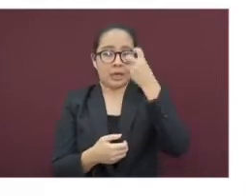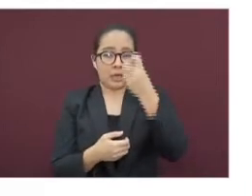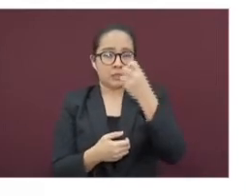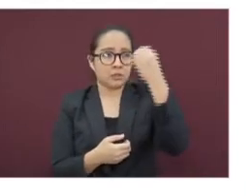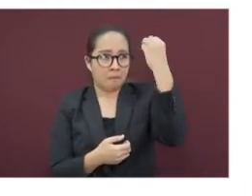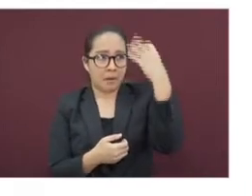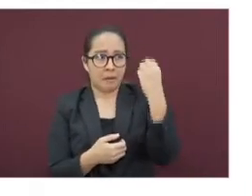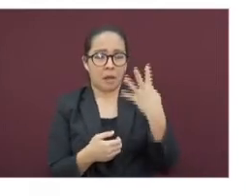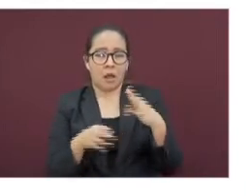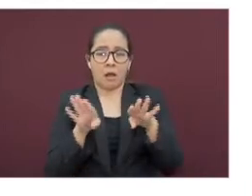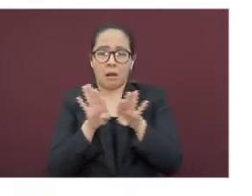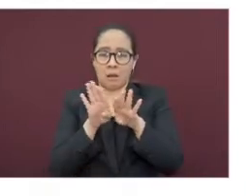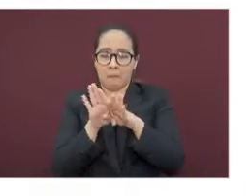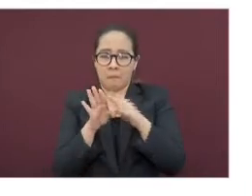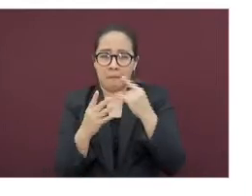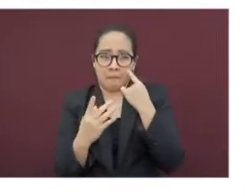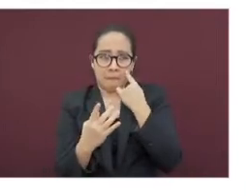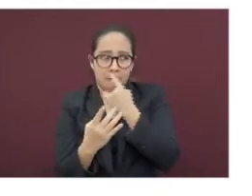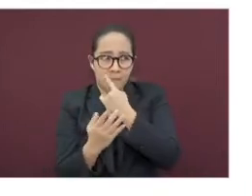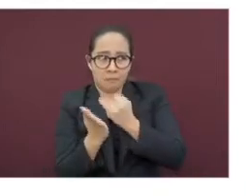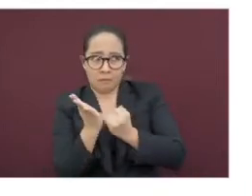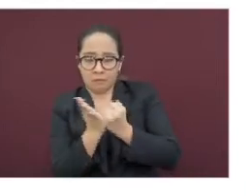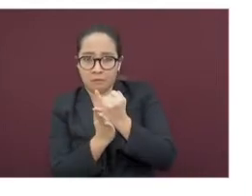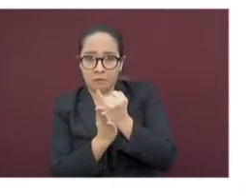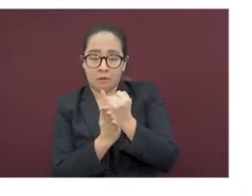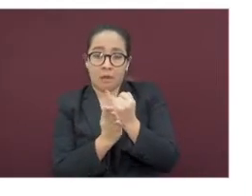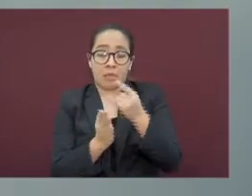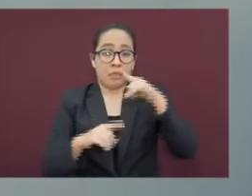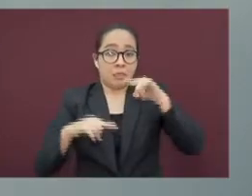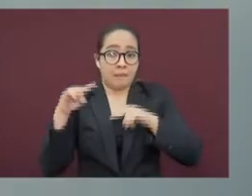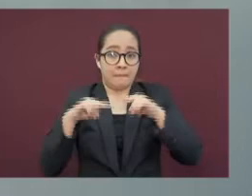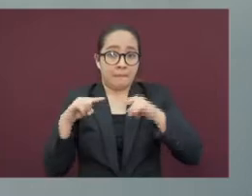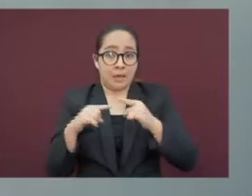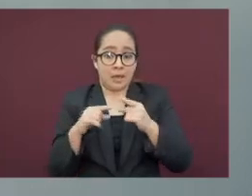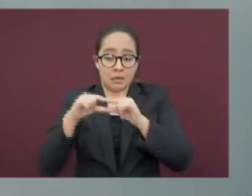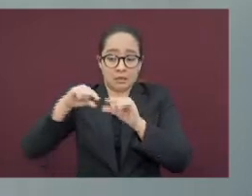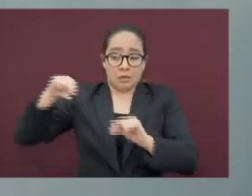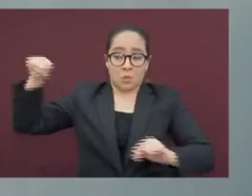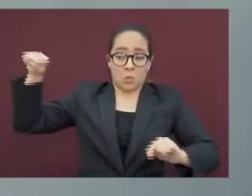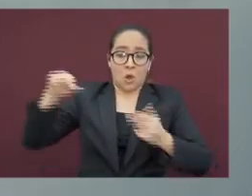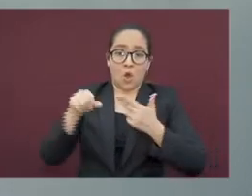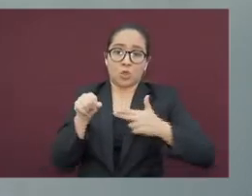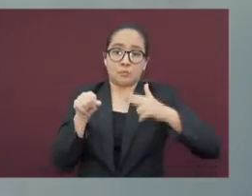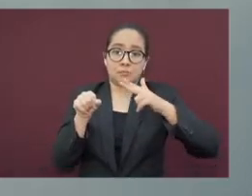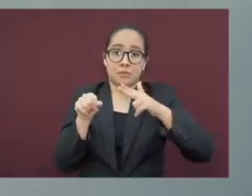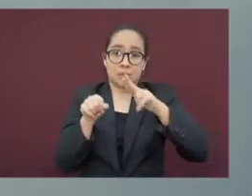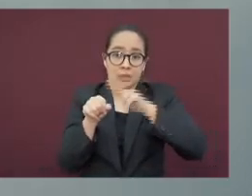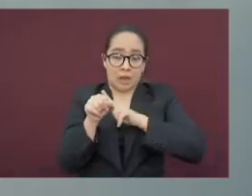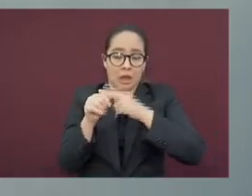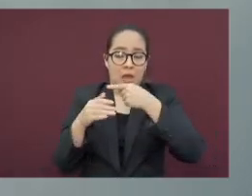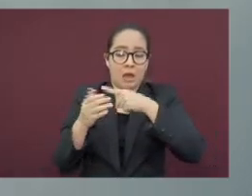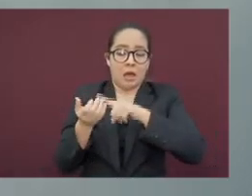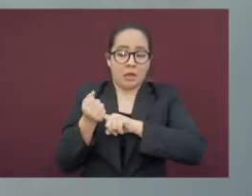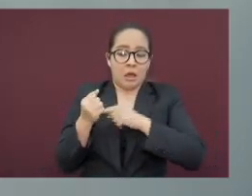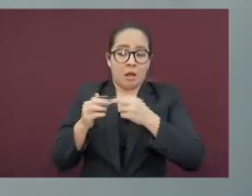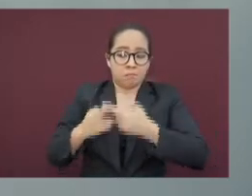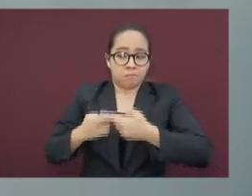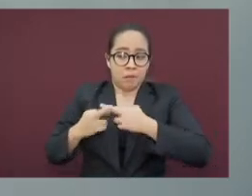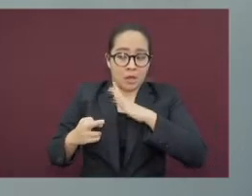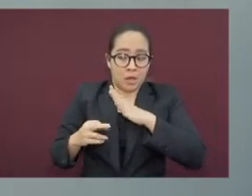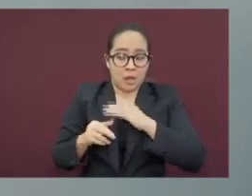a partir de la disponibilidad para la atención hospitalaria y de la actividad epidemiológica de la enfermedad.